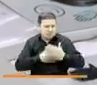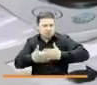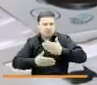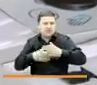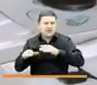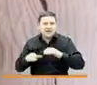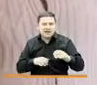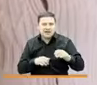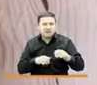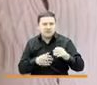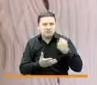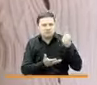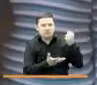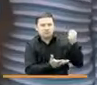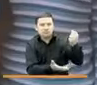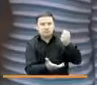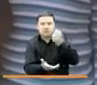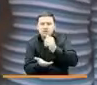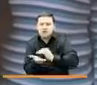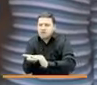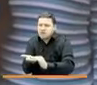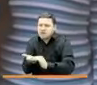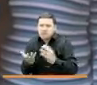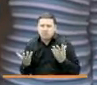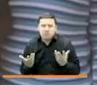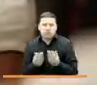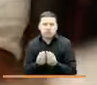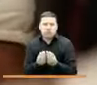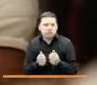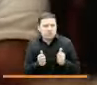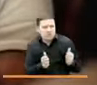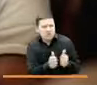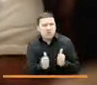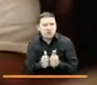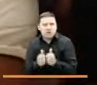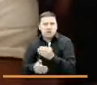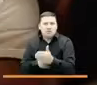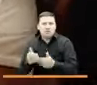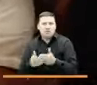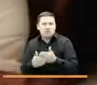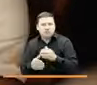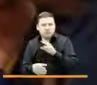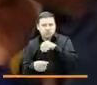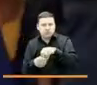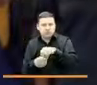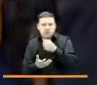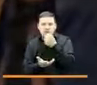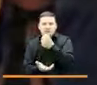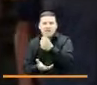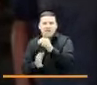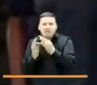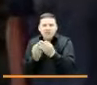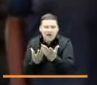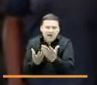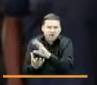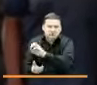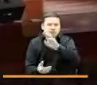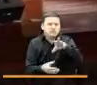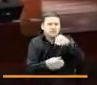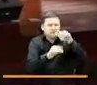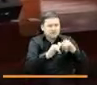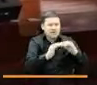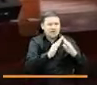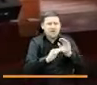acciones de indemnización y reparación colectiva. Acompañamos los procesos de retorno o reubicación de familias desplazadas y a las